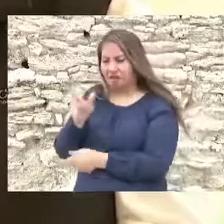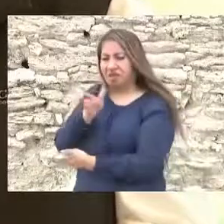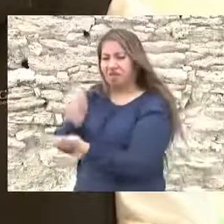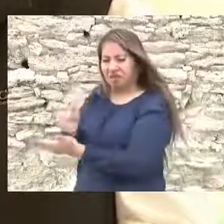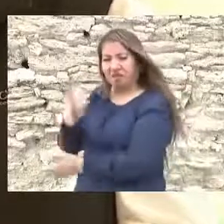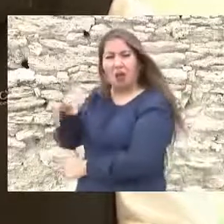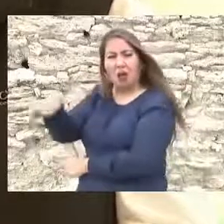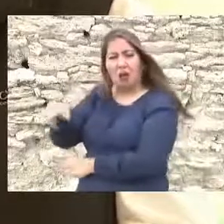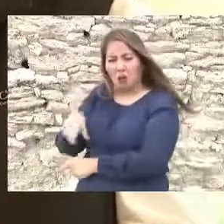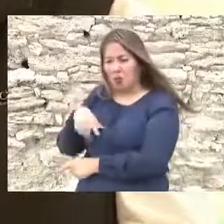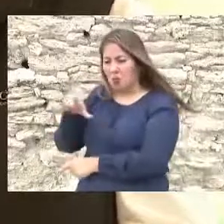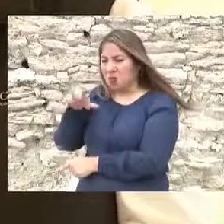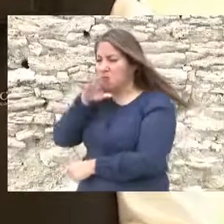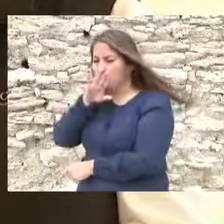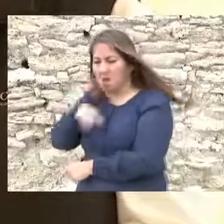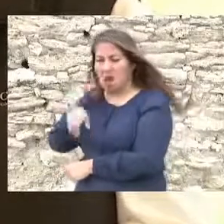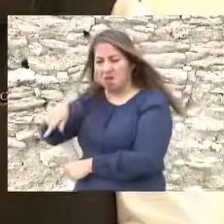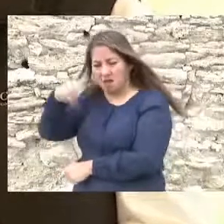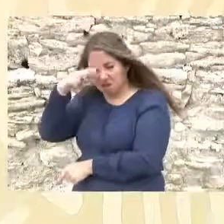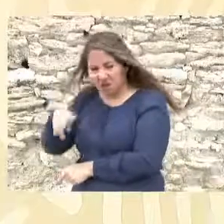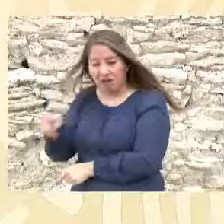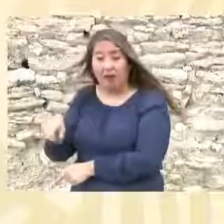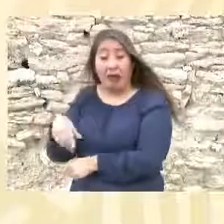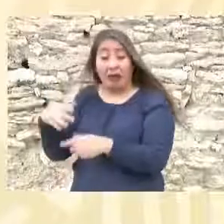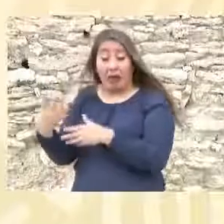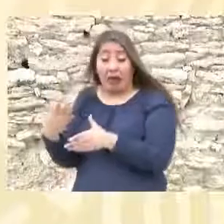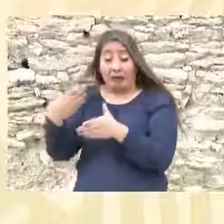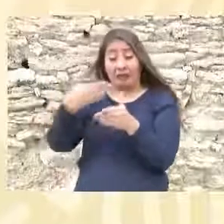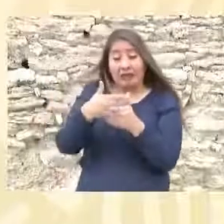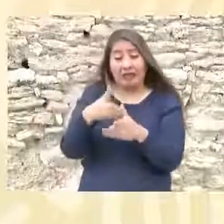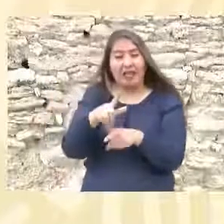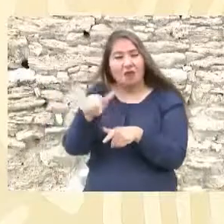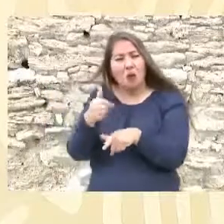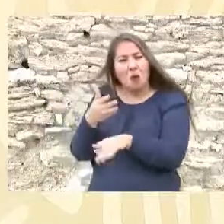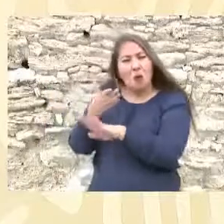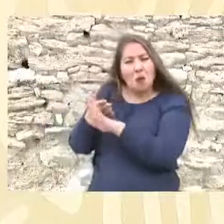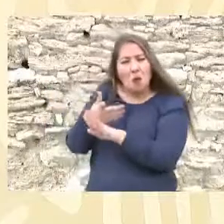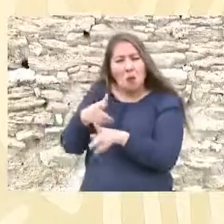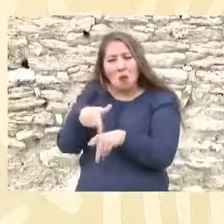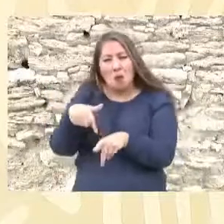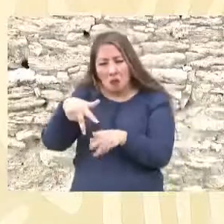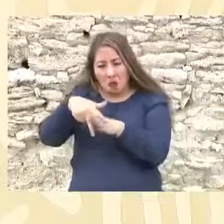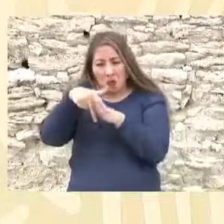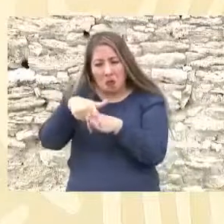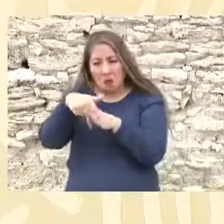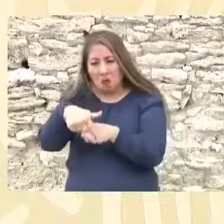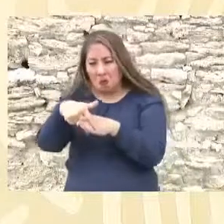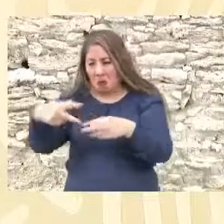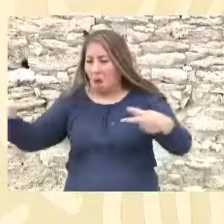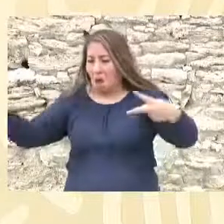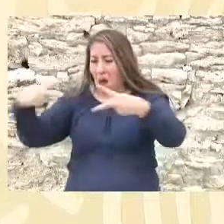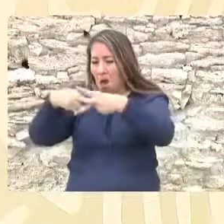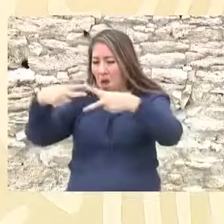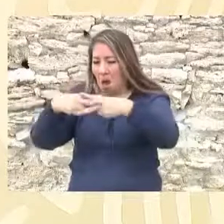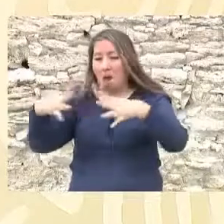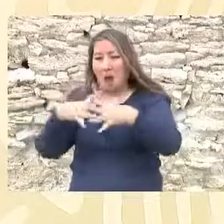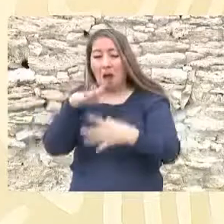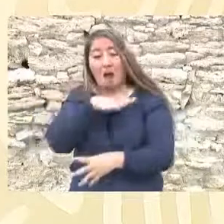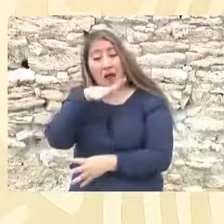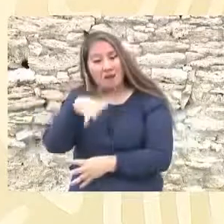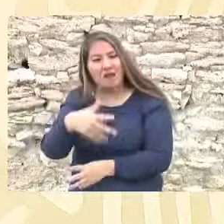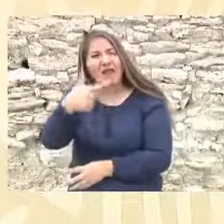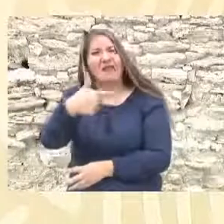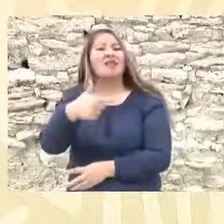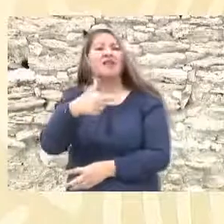frontera de Texas con alrededor de 130 hombres, pero fue abatido de inmediato por el general Gregorio